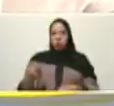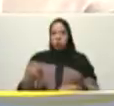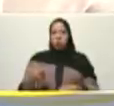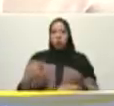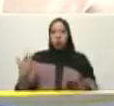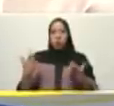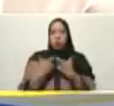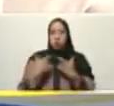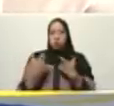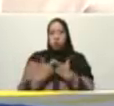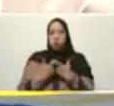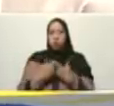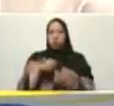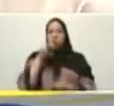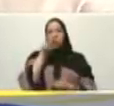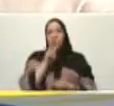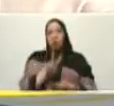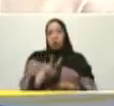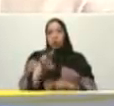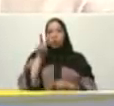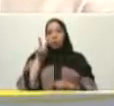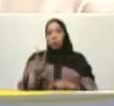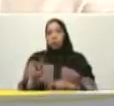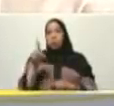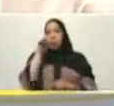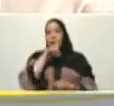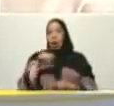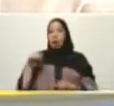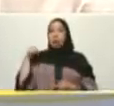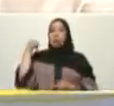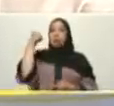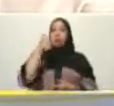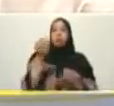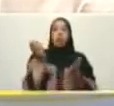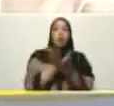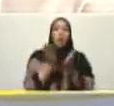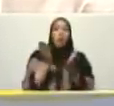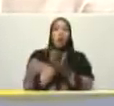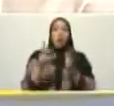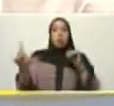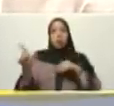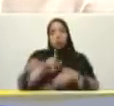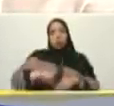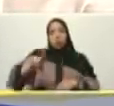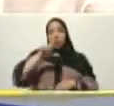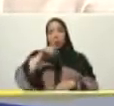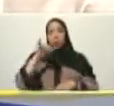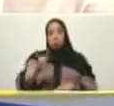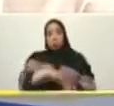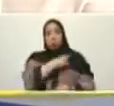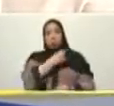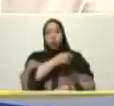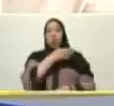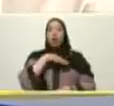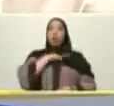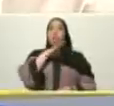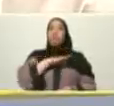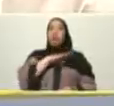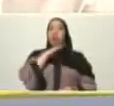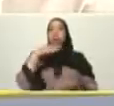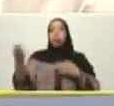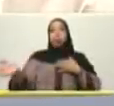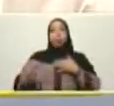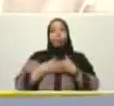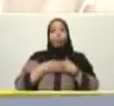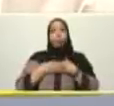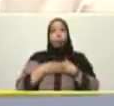bueno estuvieron 20 y pico meses casi dos años las escuelas y liceos y algunas universidades en pandemia también ahora